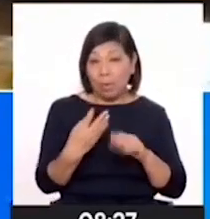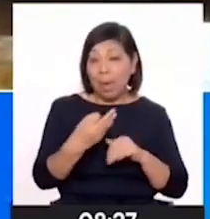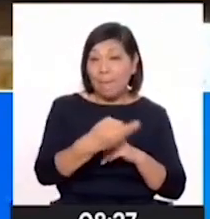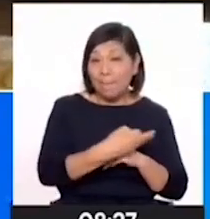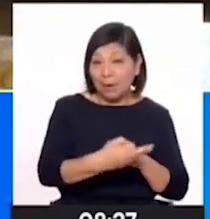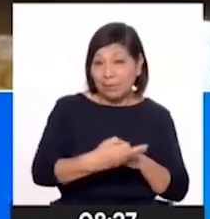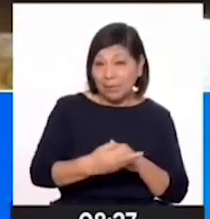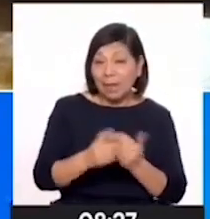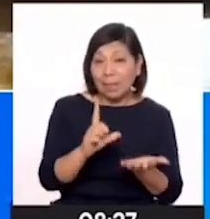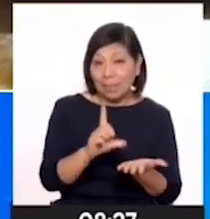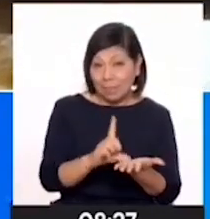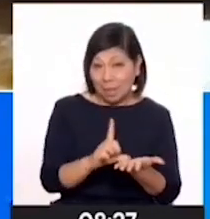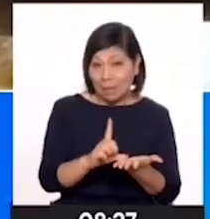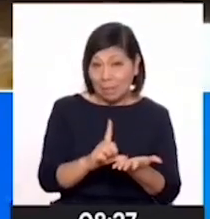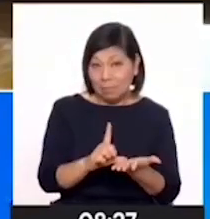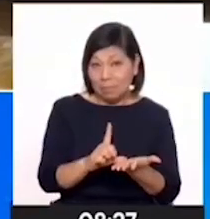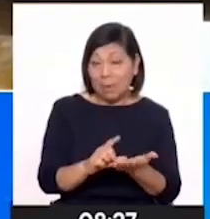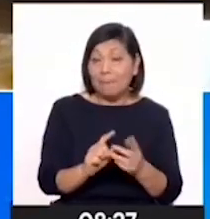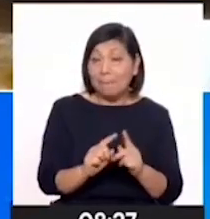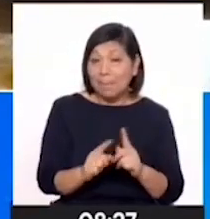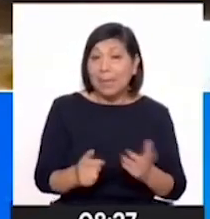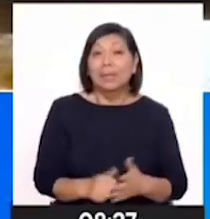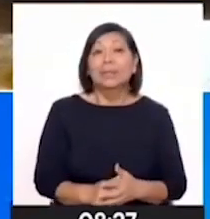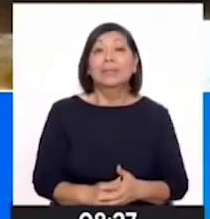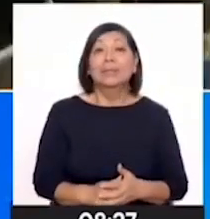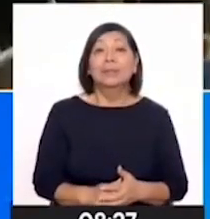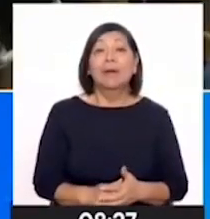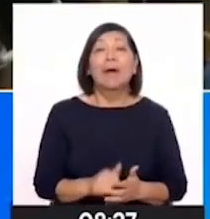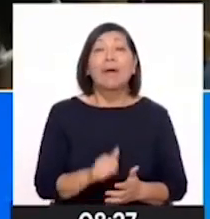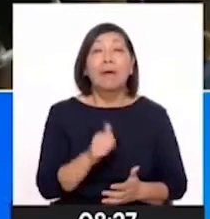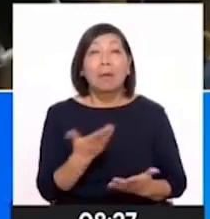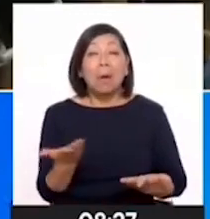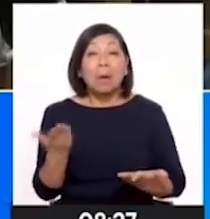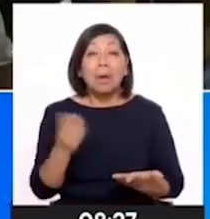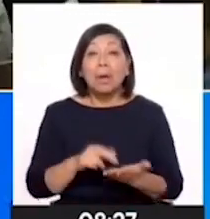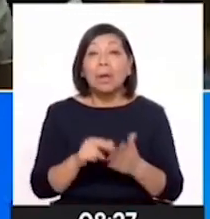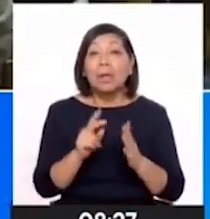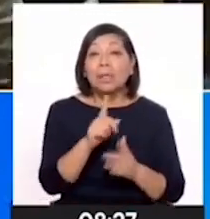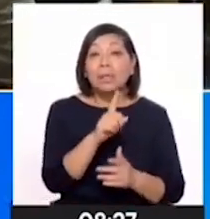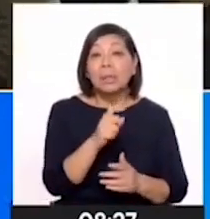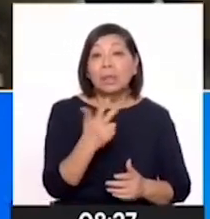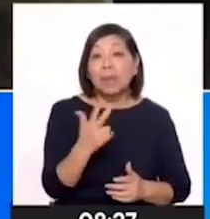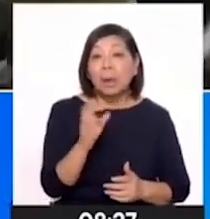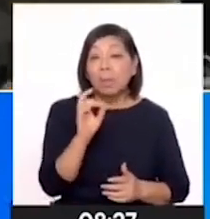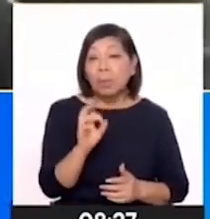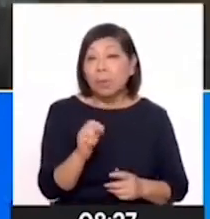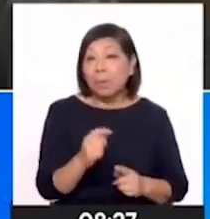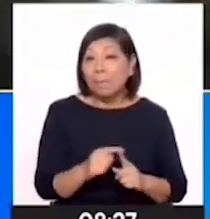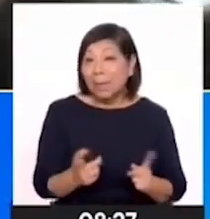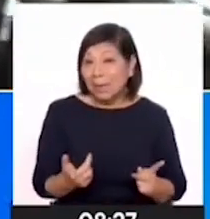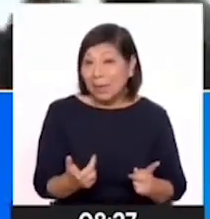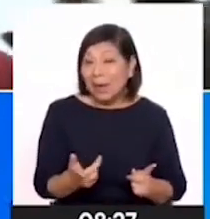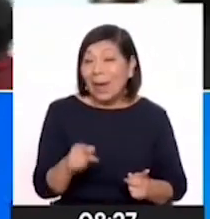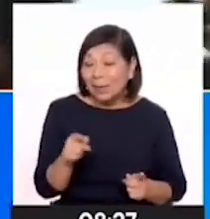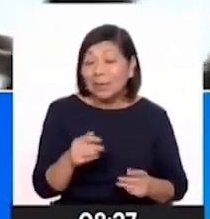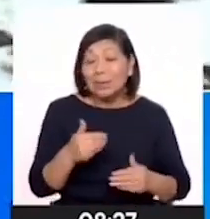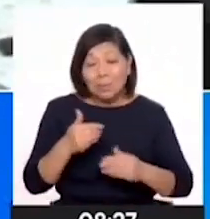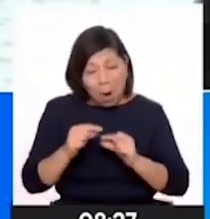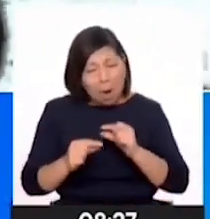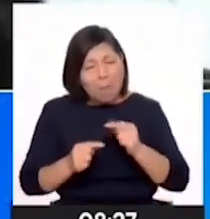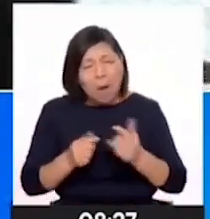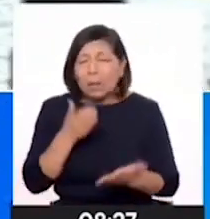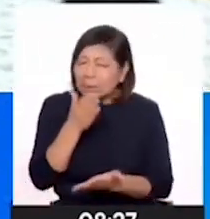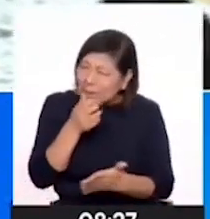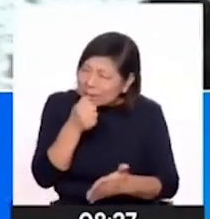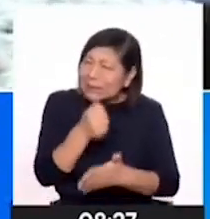región Lima, que estamos en el departamento de Lima, ¿no? Y solamente nos han aprobado 103 puntos críticos. Pero ahí estamos, vamos a intervenir.